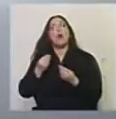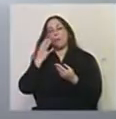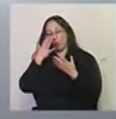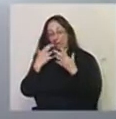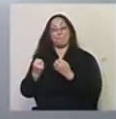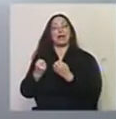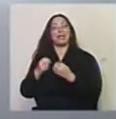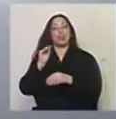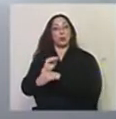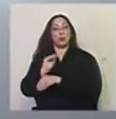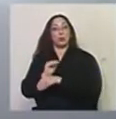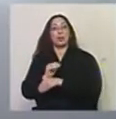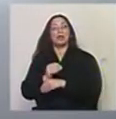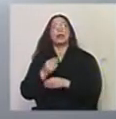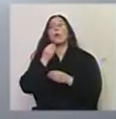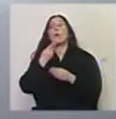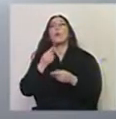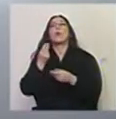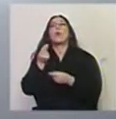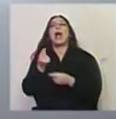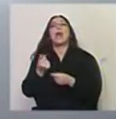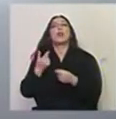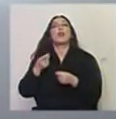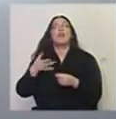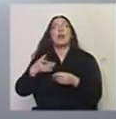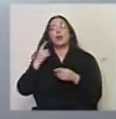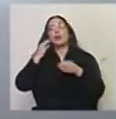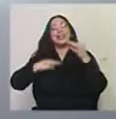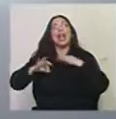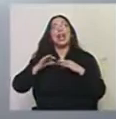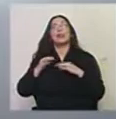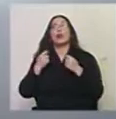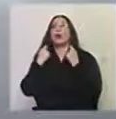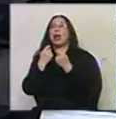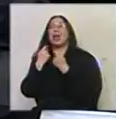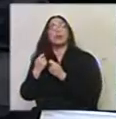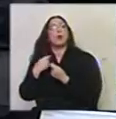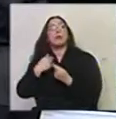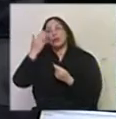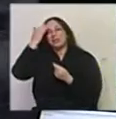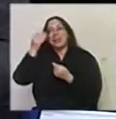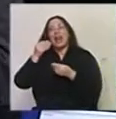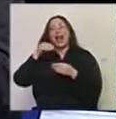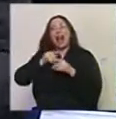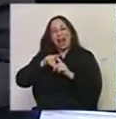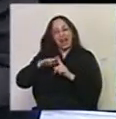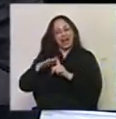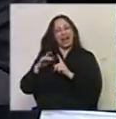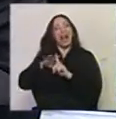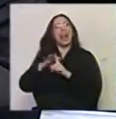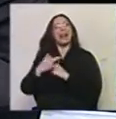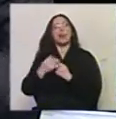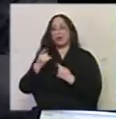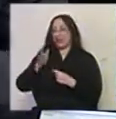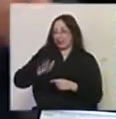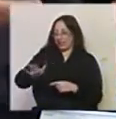cultura. Yo sé cuánto sale un montaje de teatro, de una obra de teatro, pero yo no sé todo lo que estoy moviendo de alrededor, desde la señora